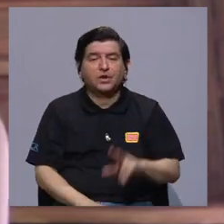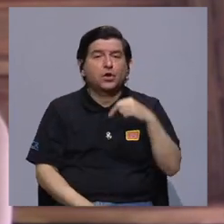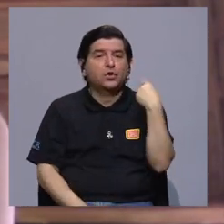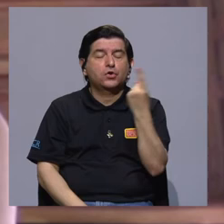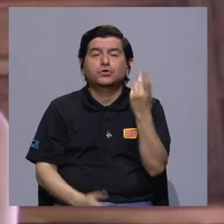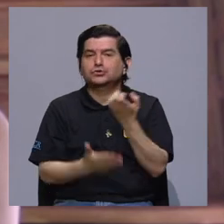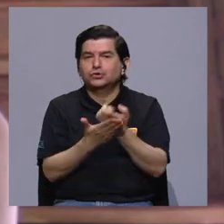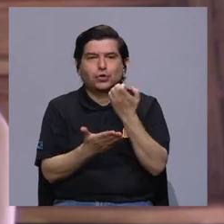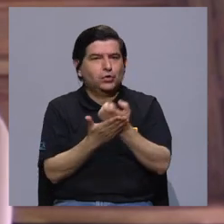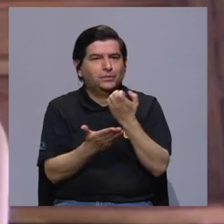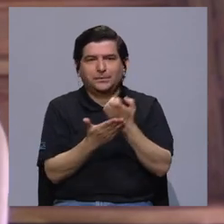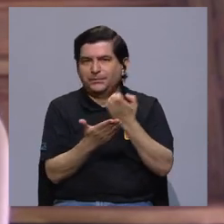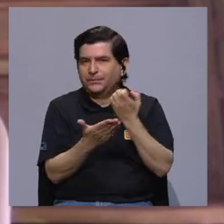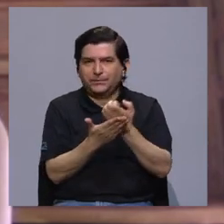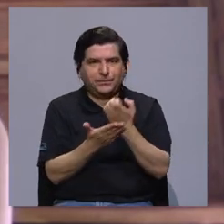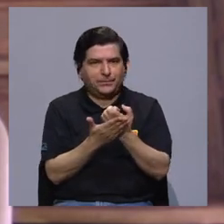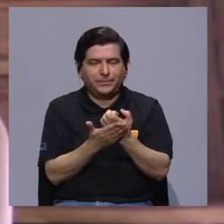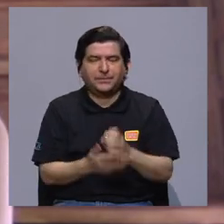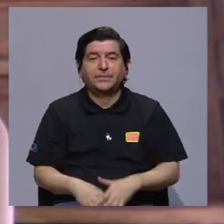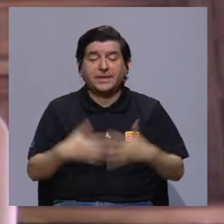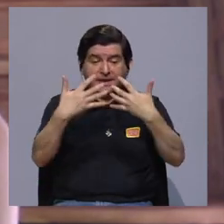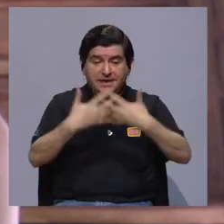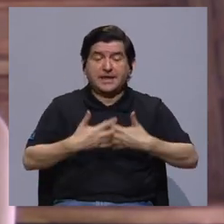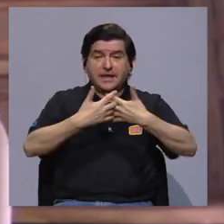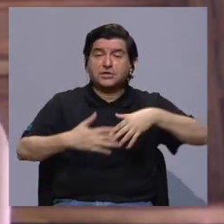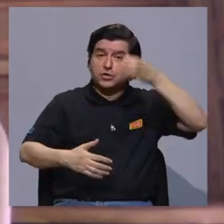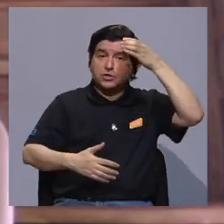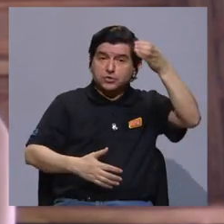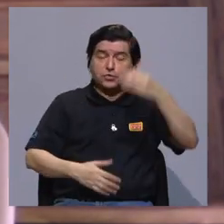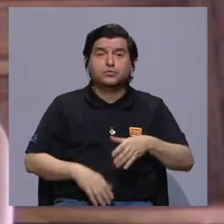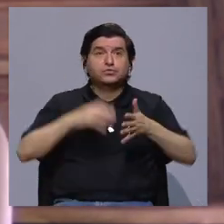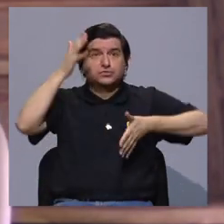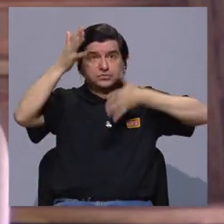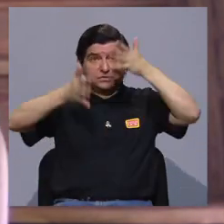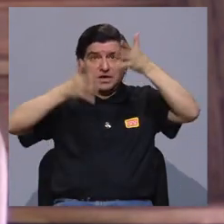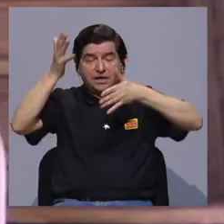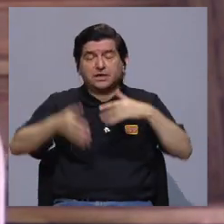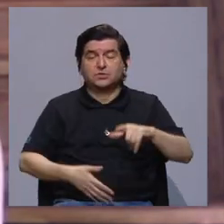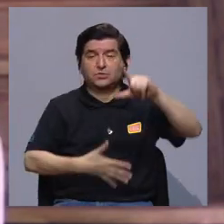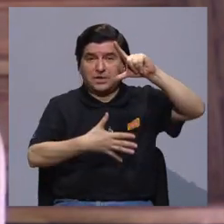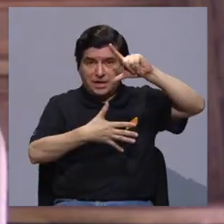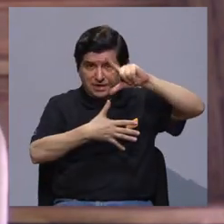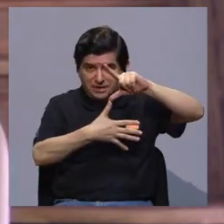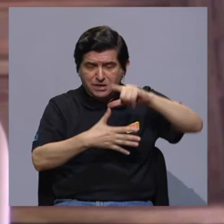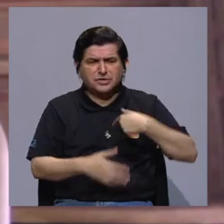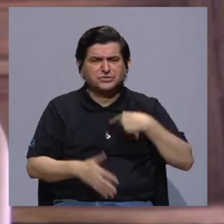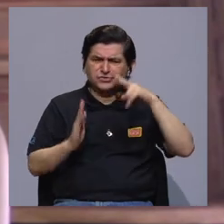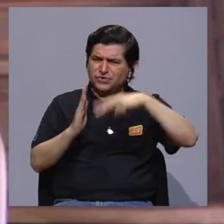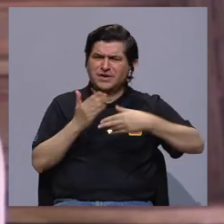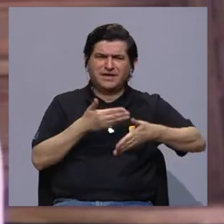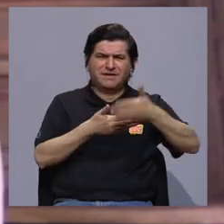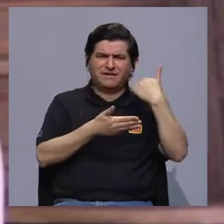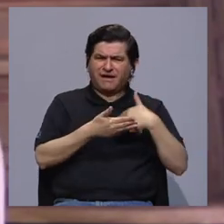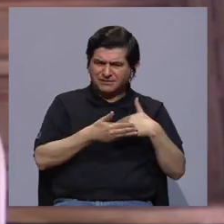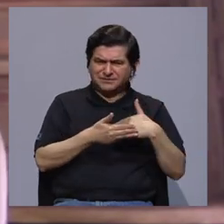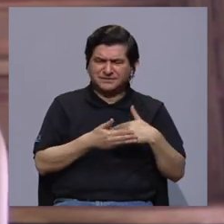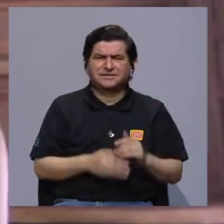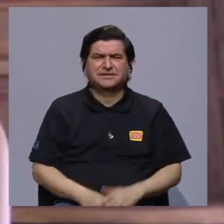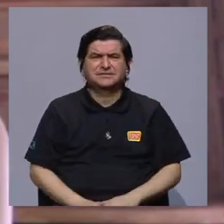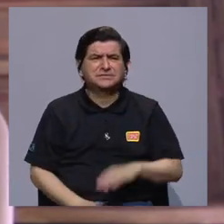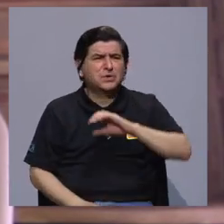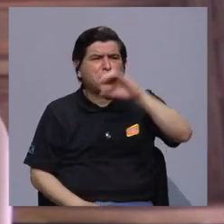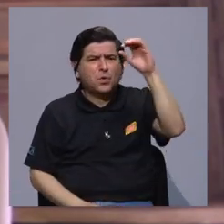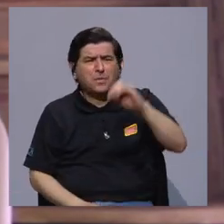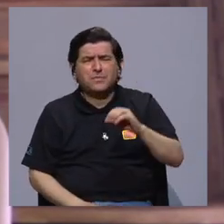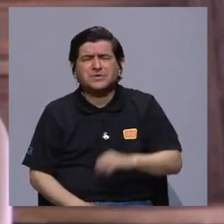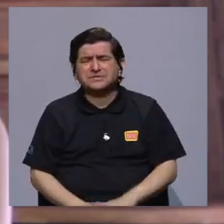¿verdad?, creo que no solo económica, ¿verdad? Las industrias culturales y creativas en América Latina, había leído el otro día que